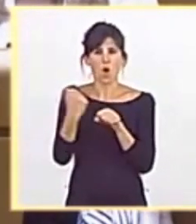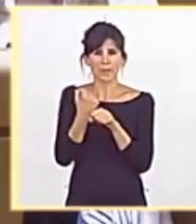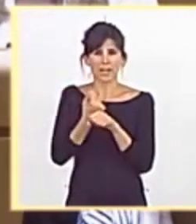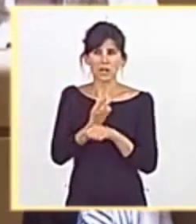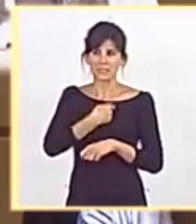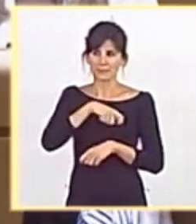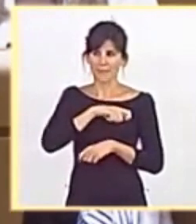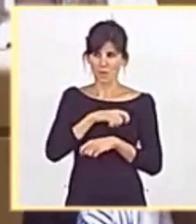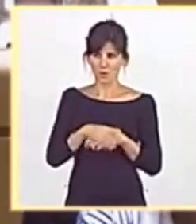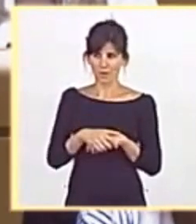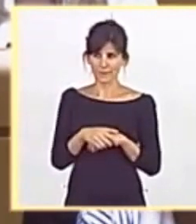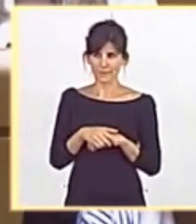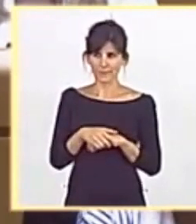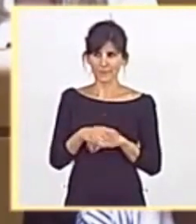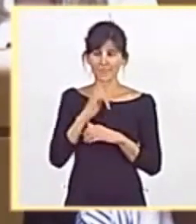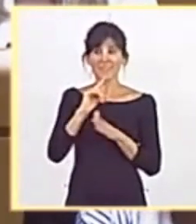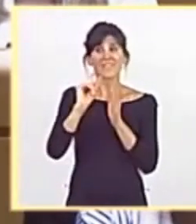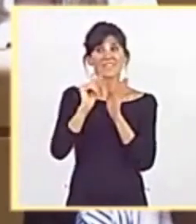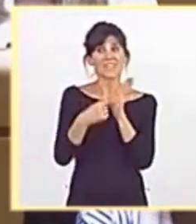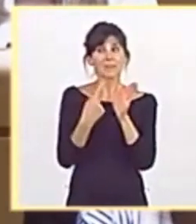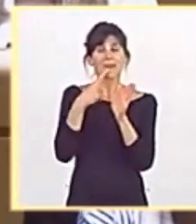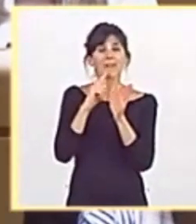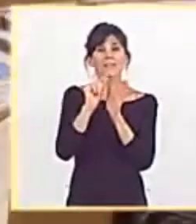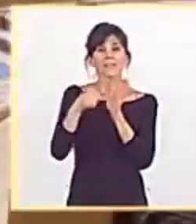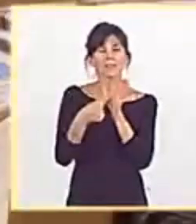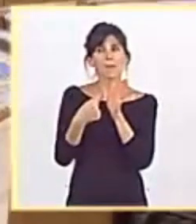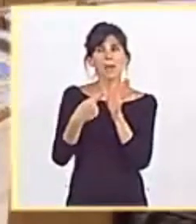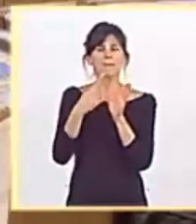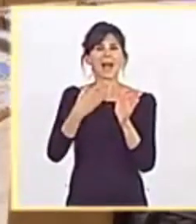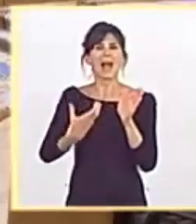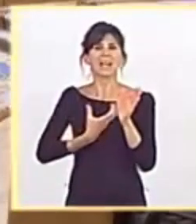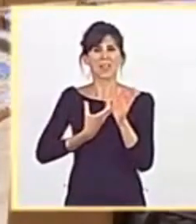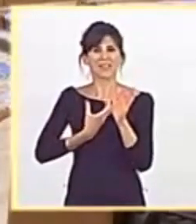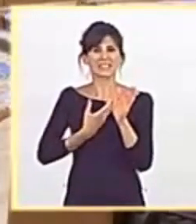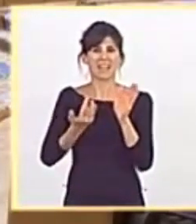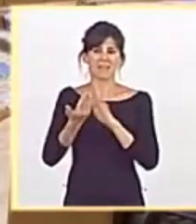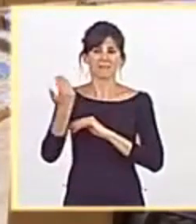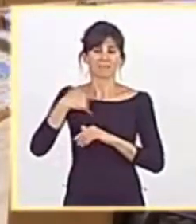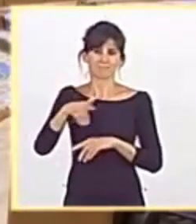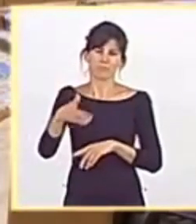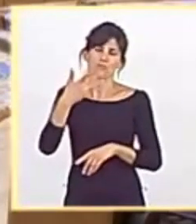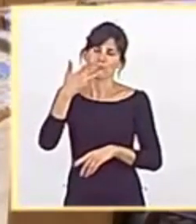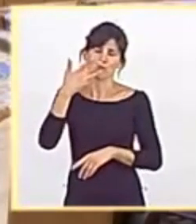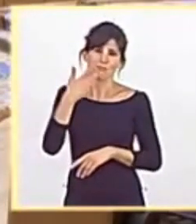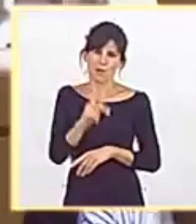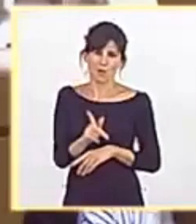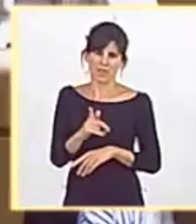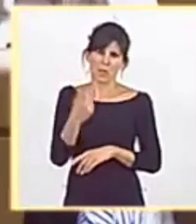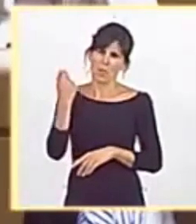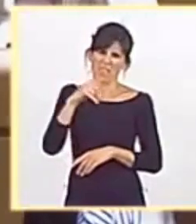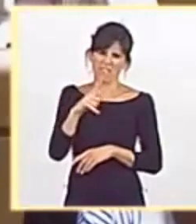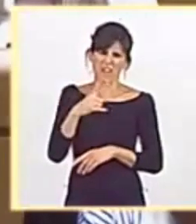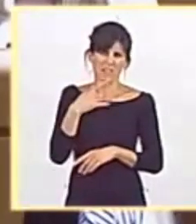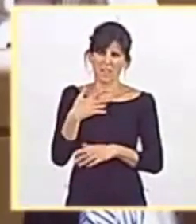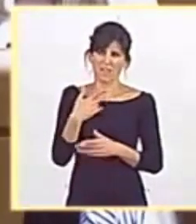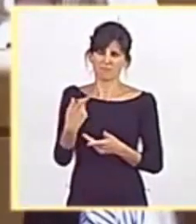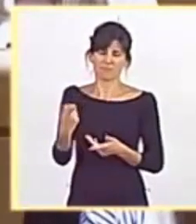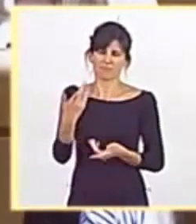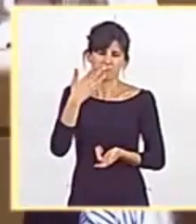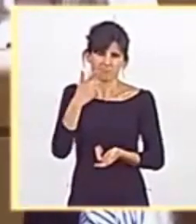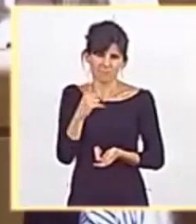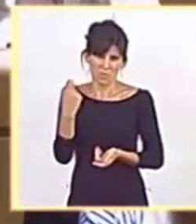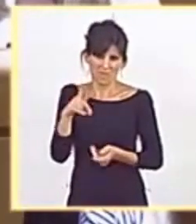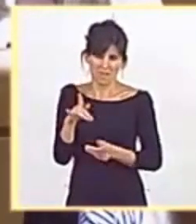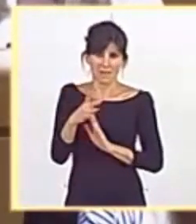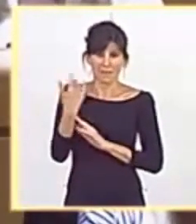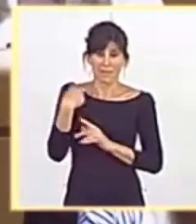Español. La firma, la alcaldesa, que ya sé que no la conoce, no hace falta que la llegue a conocer para